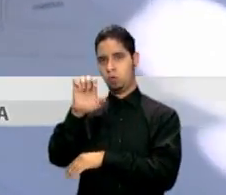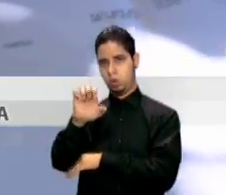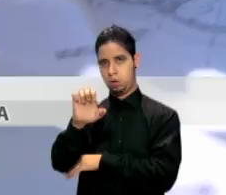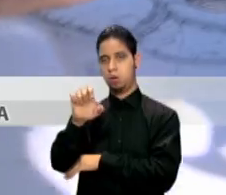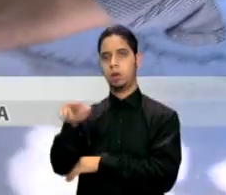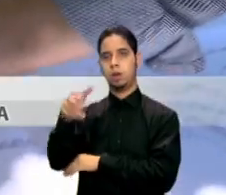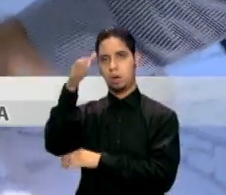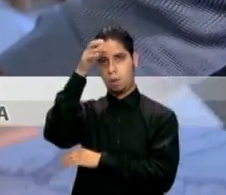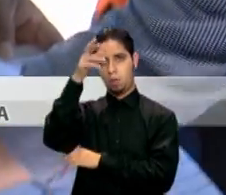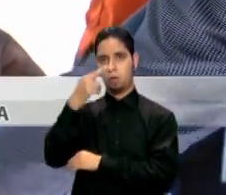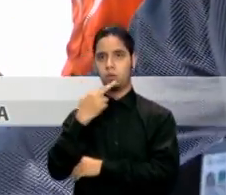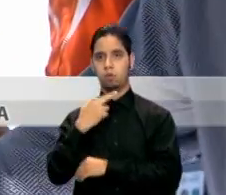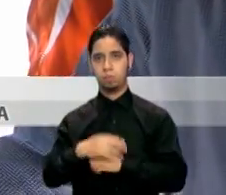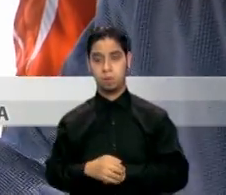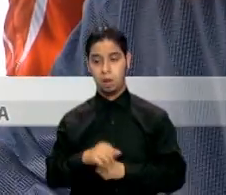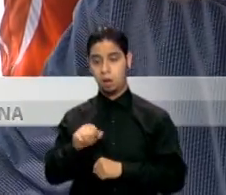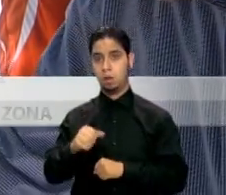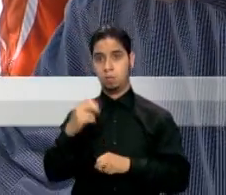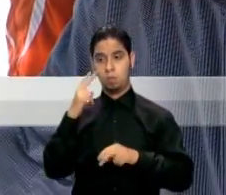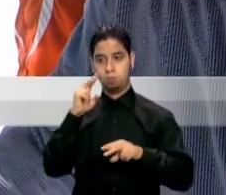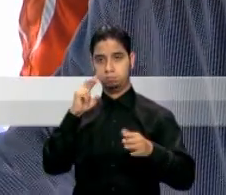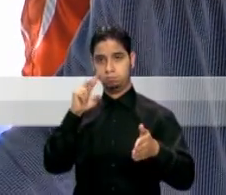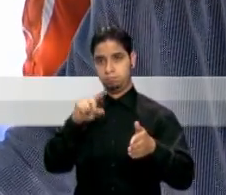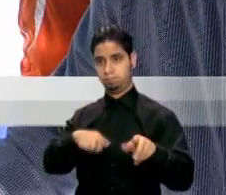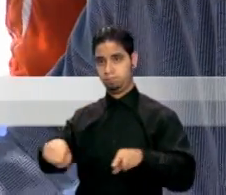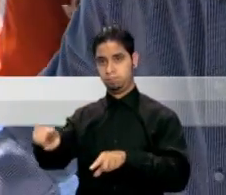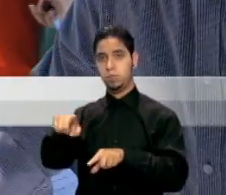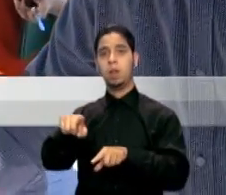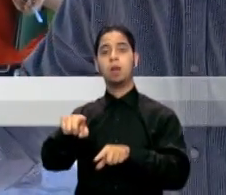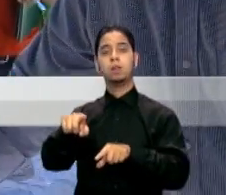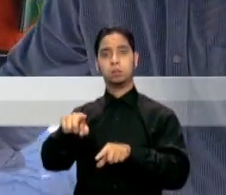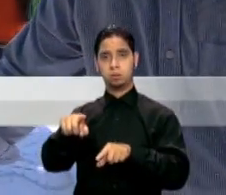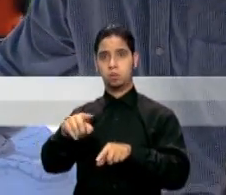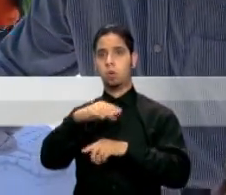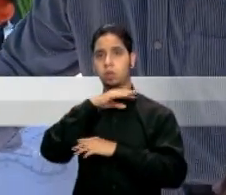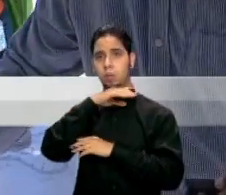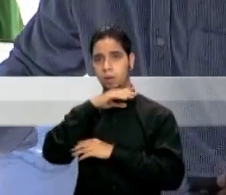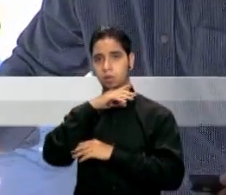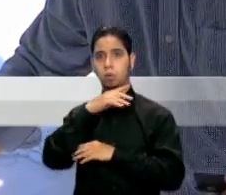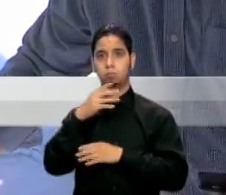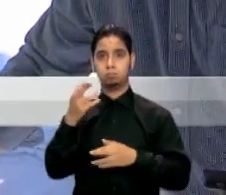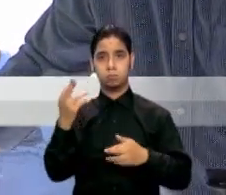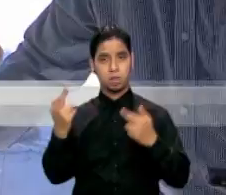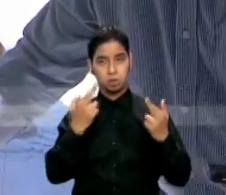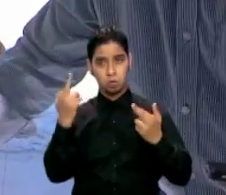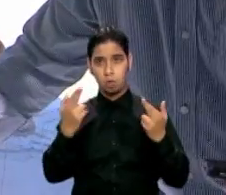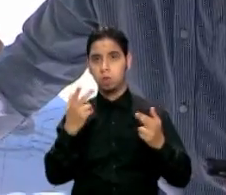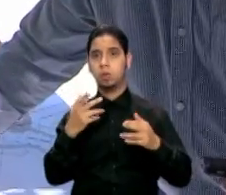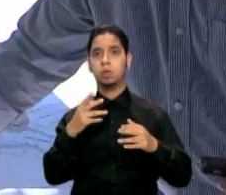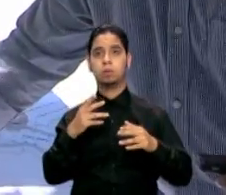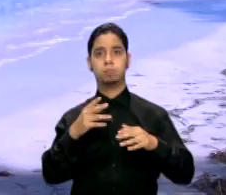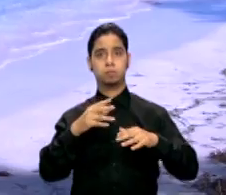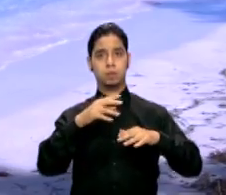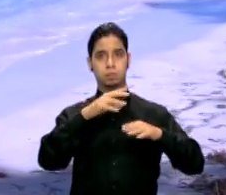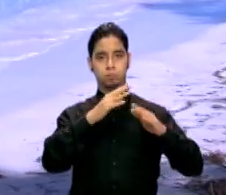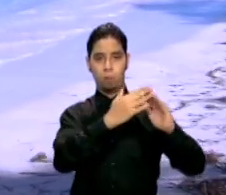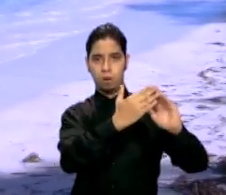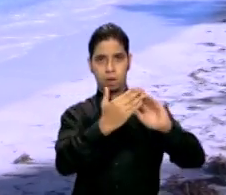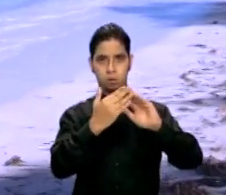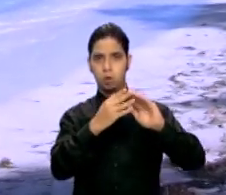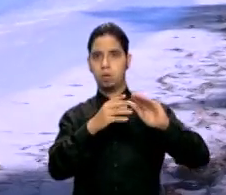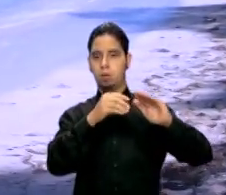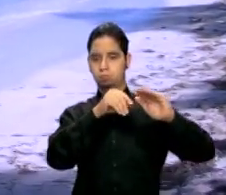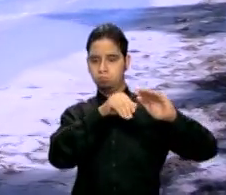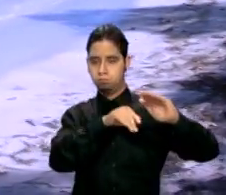denuncia una alta concentración de contaminación, la cual se crece a producto de las descargas de residencias cercanas. Se indicó que se le